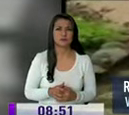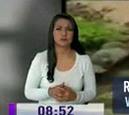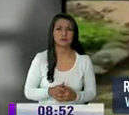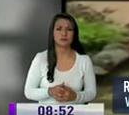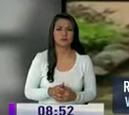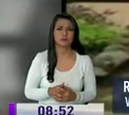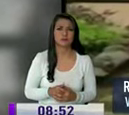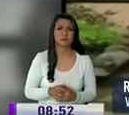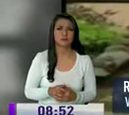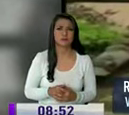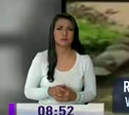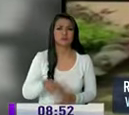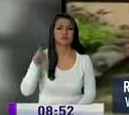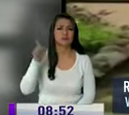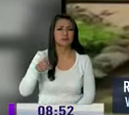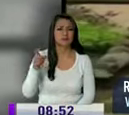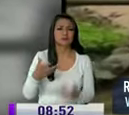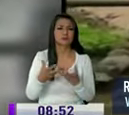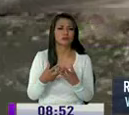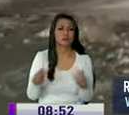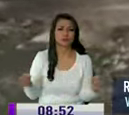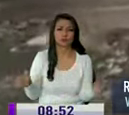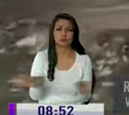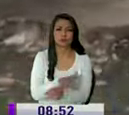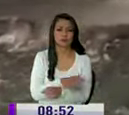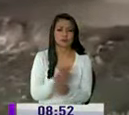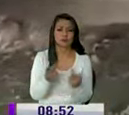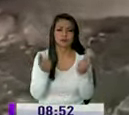porción de selecciones inmediatas